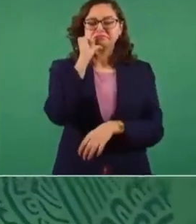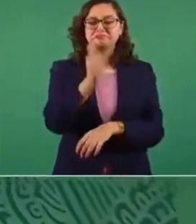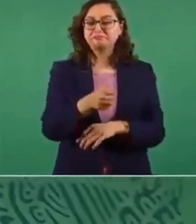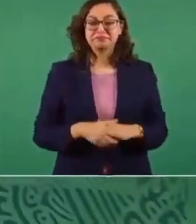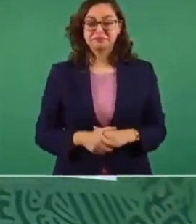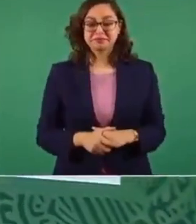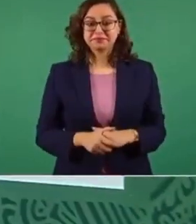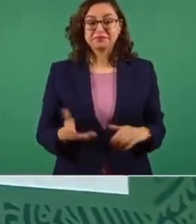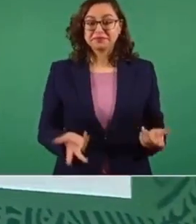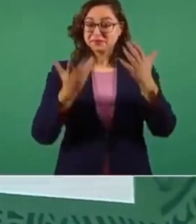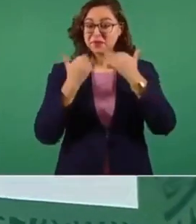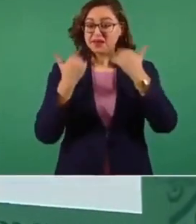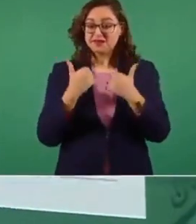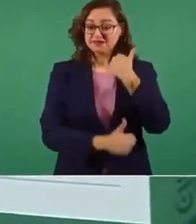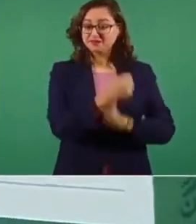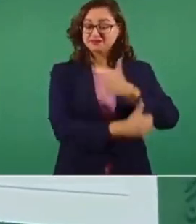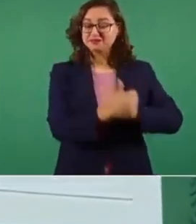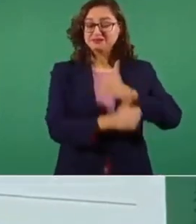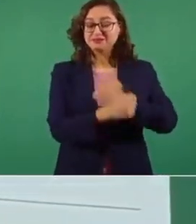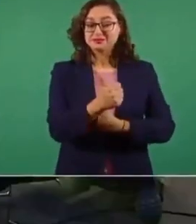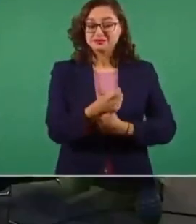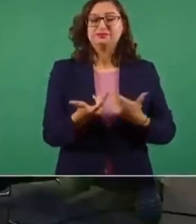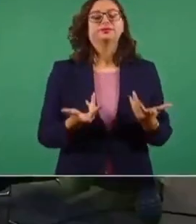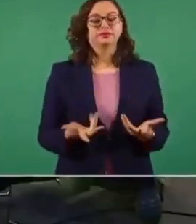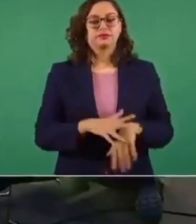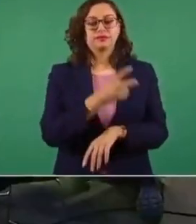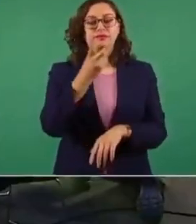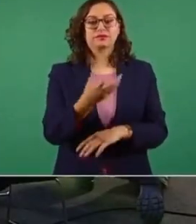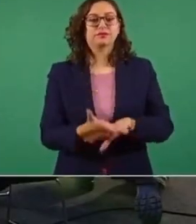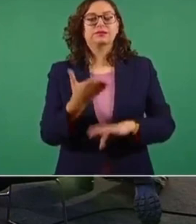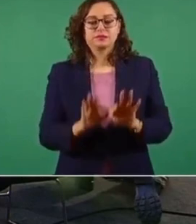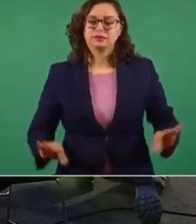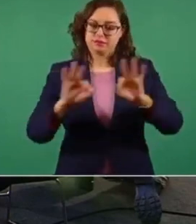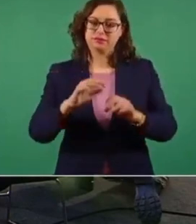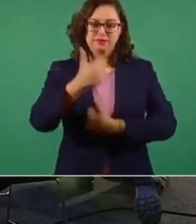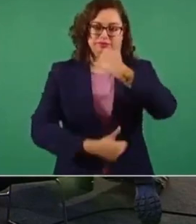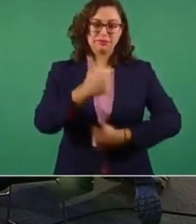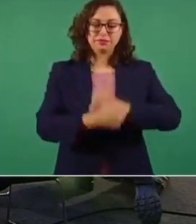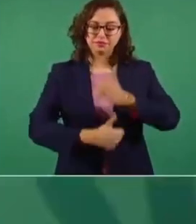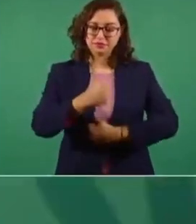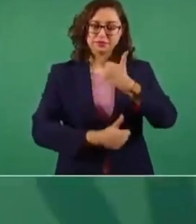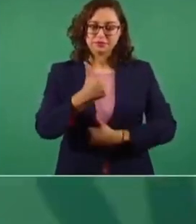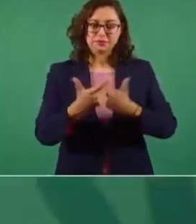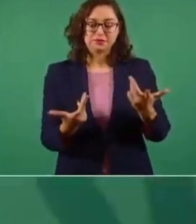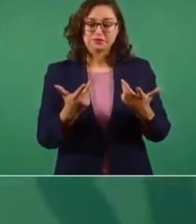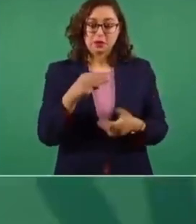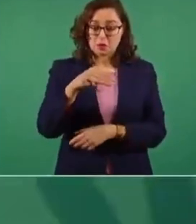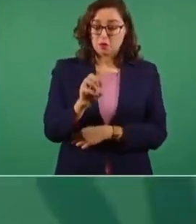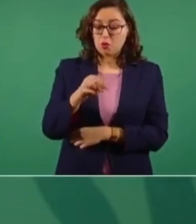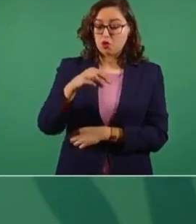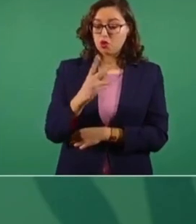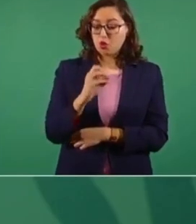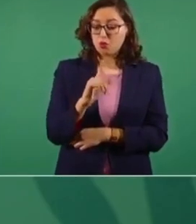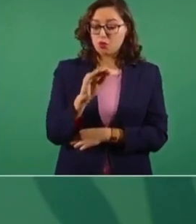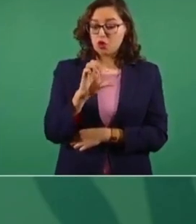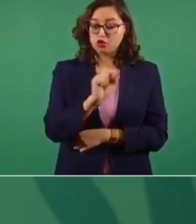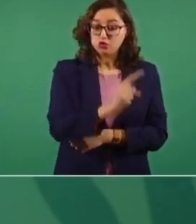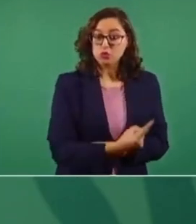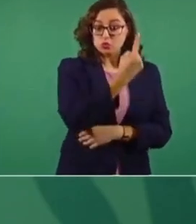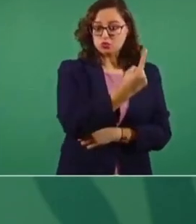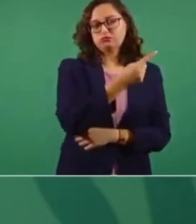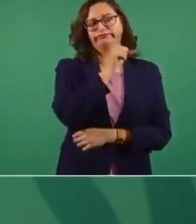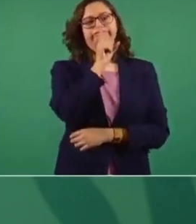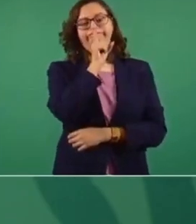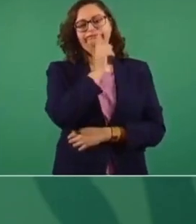No hay todavía. Entonces, es importante la competencia, que no haya monopolios. Entonces, antes, como